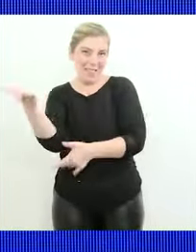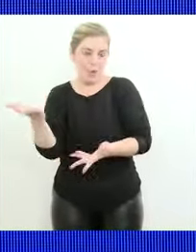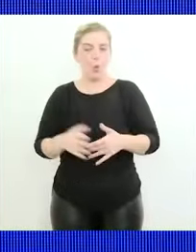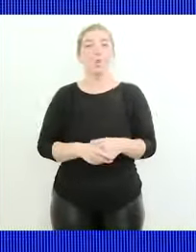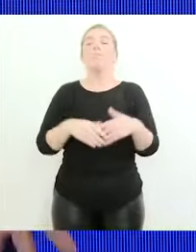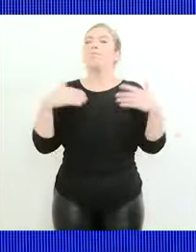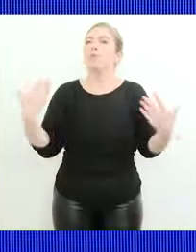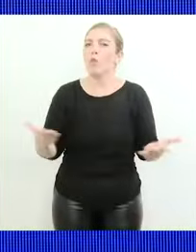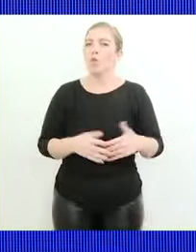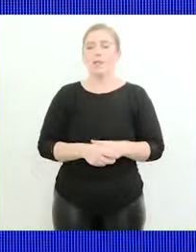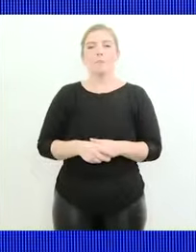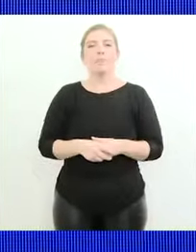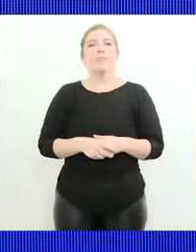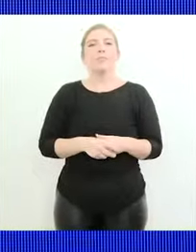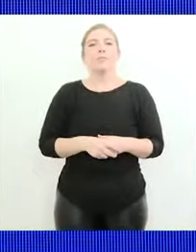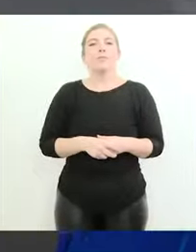entonces